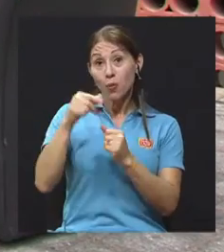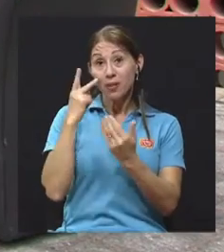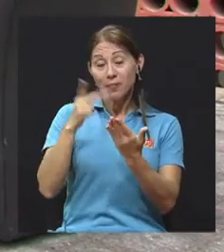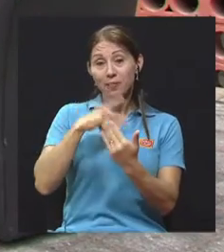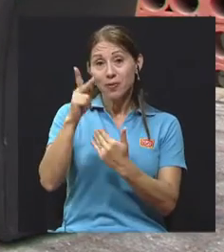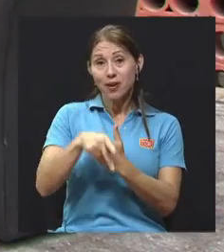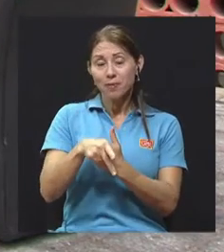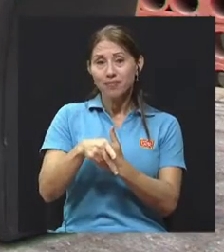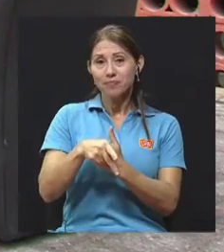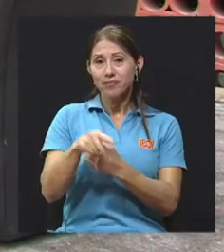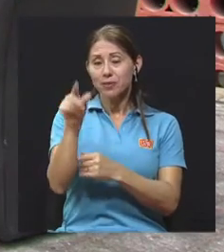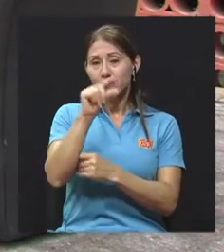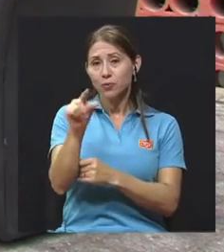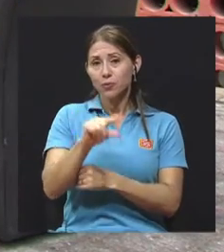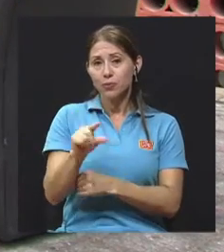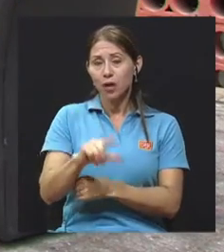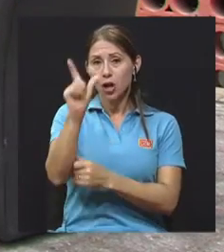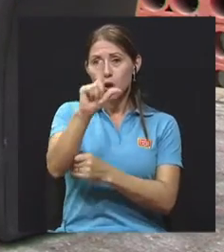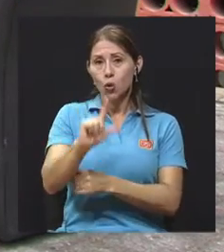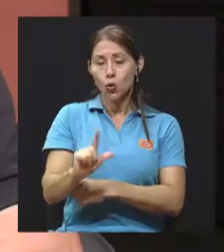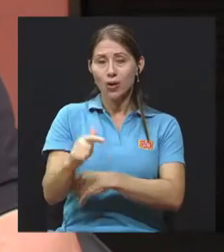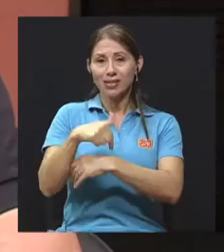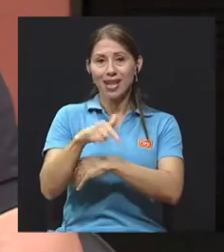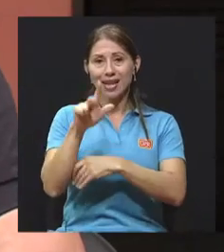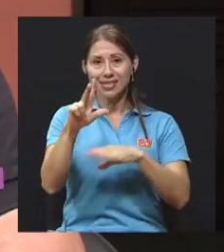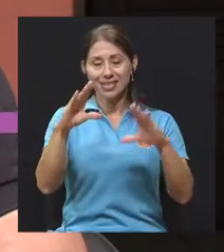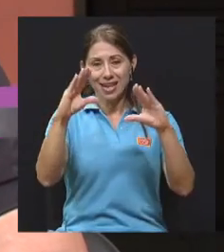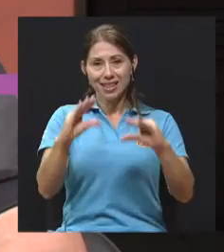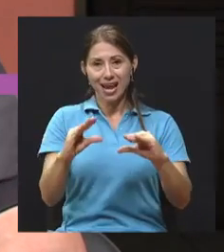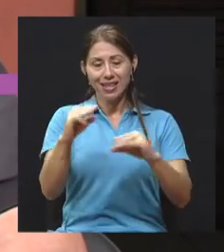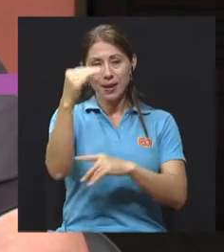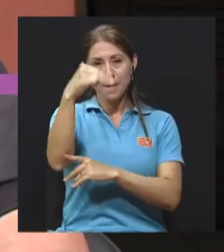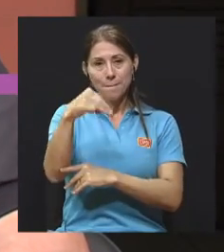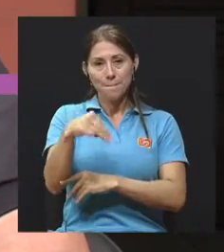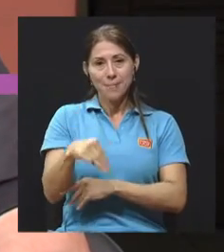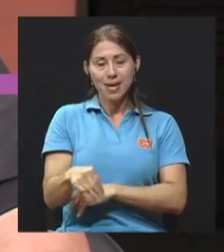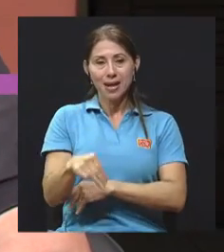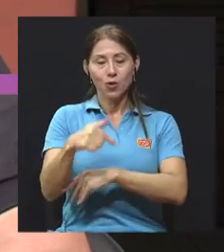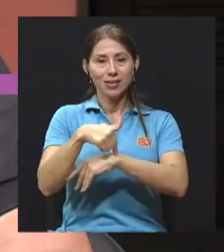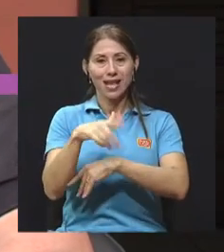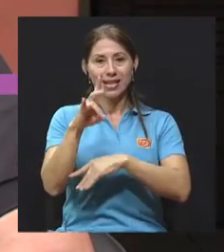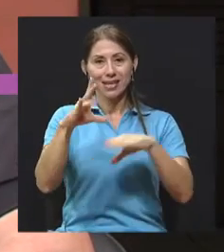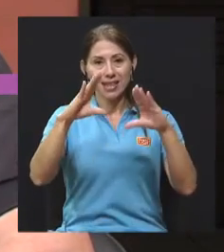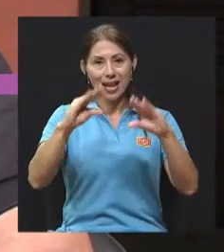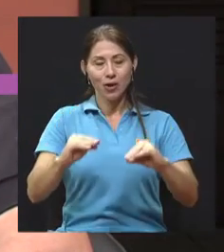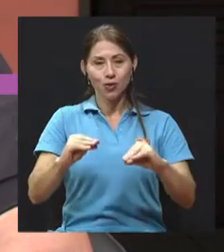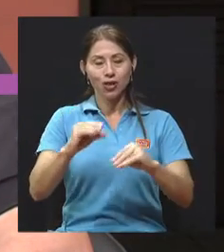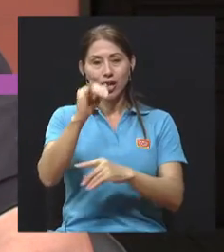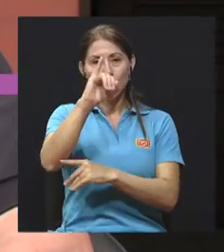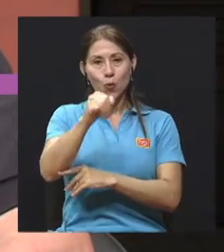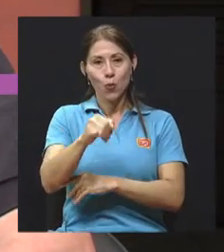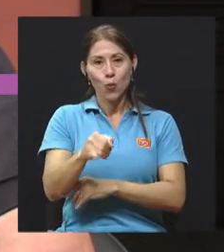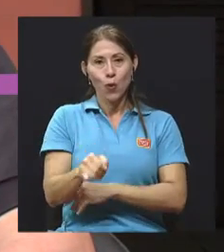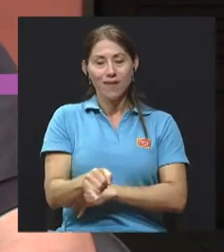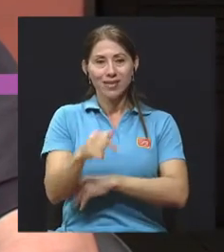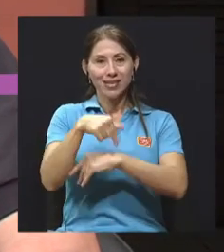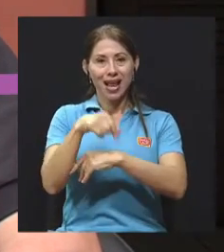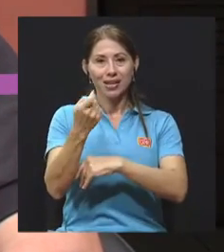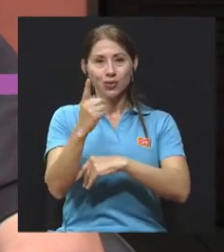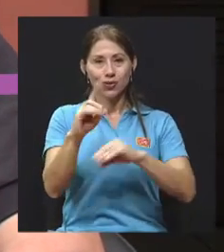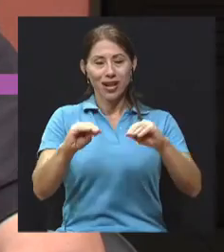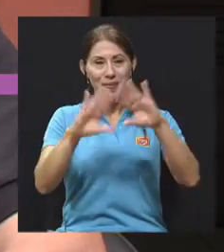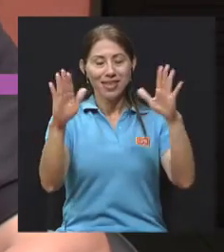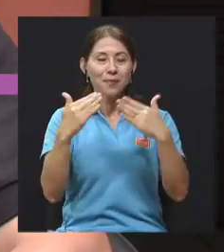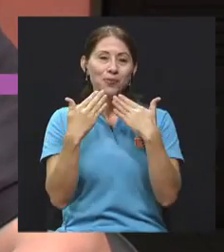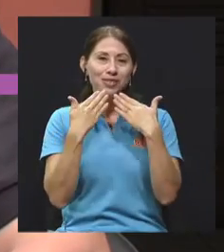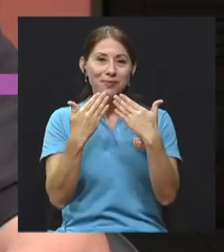sintonizarnos toda la semana, los días lunes a las 3 de la tarde, los miércoles a las 7 de la noche y los jueves a las 11